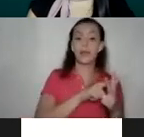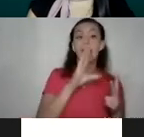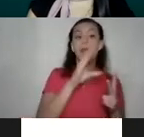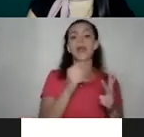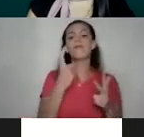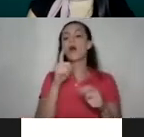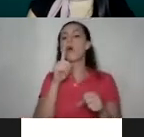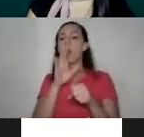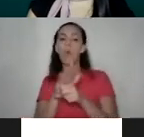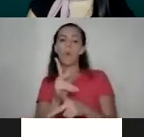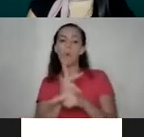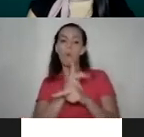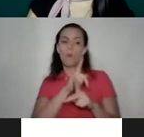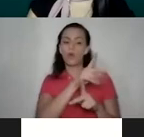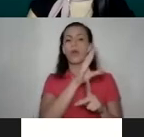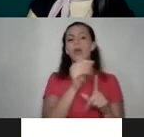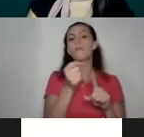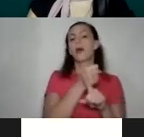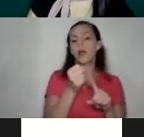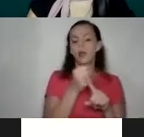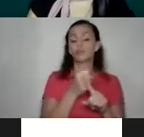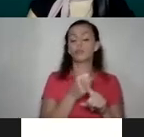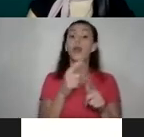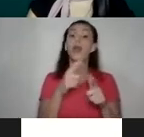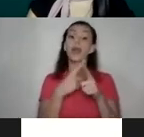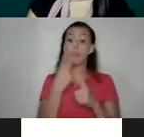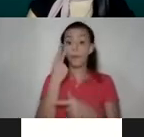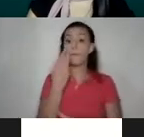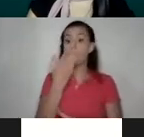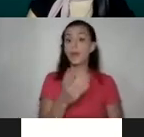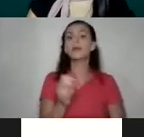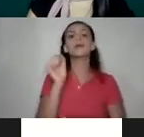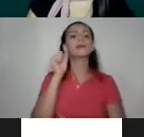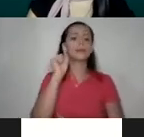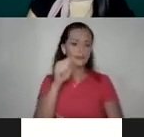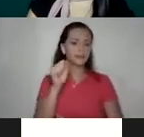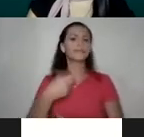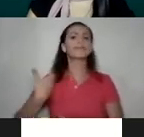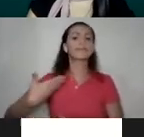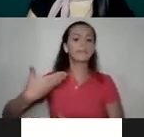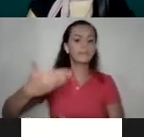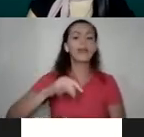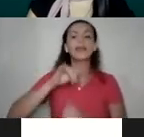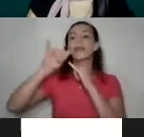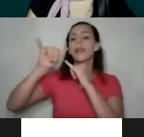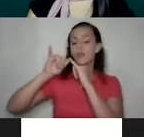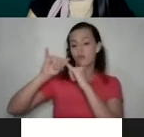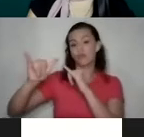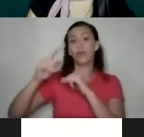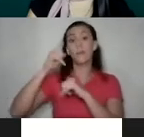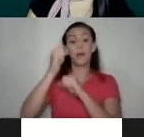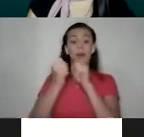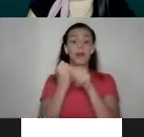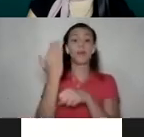de protección y maltrato, ¿verdad? Entonces vean cómo sí son constantes las denuncias. De hecho, para el año pasado